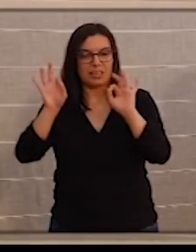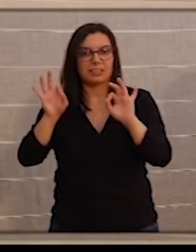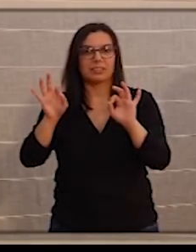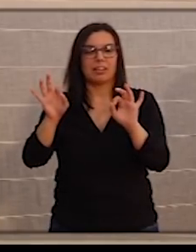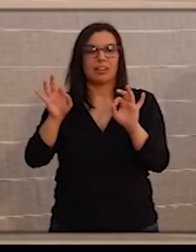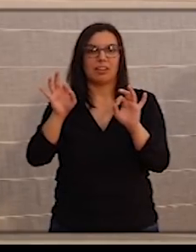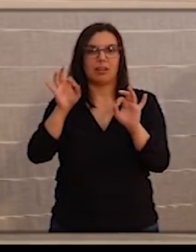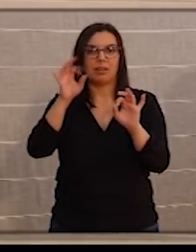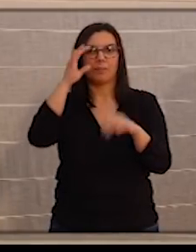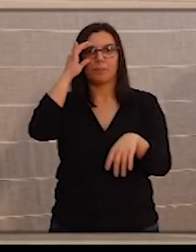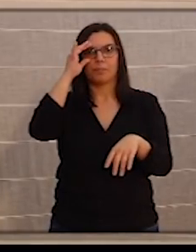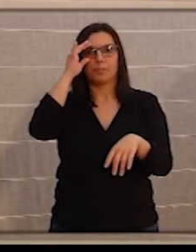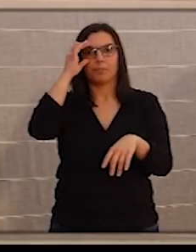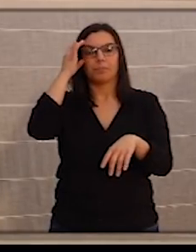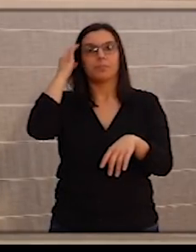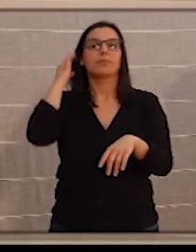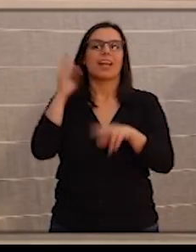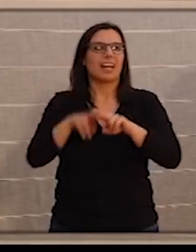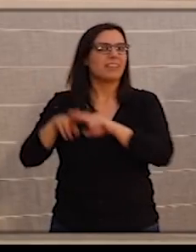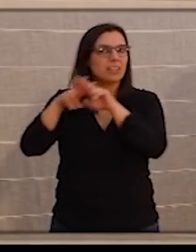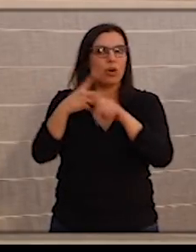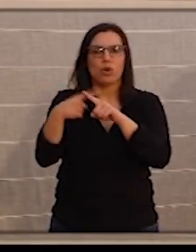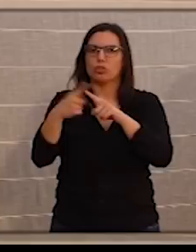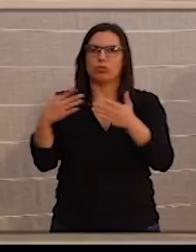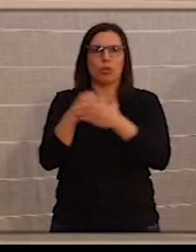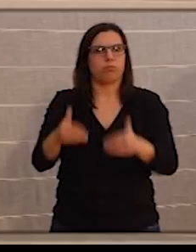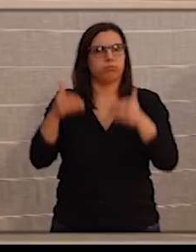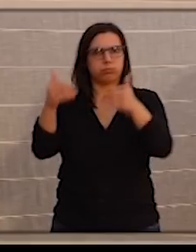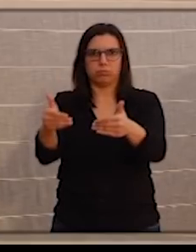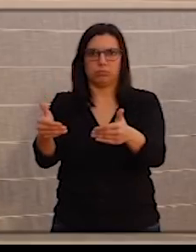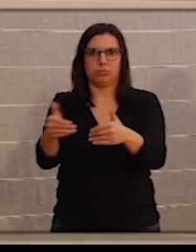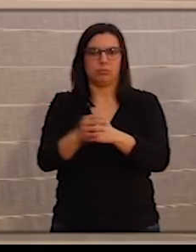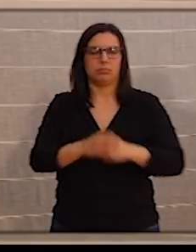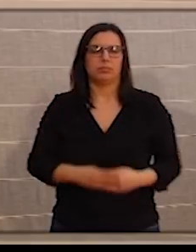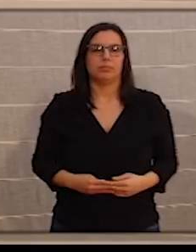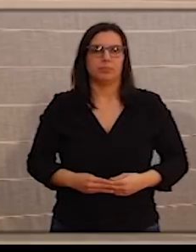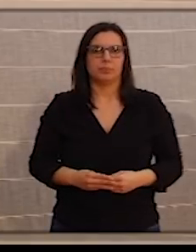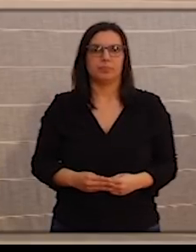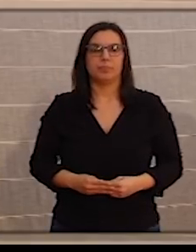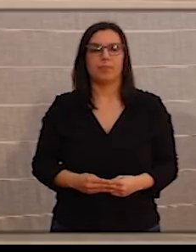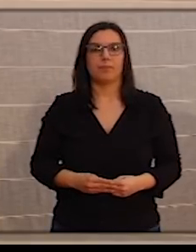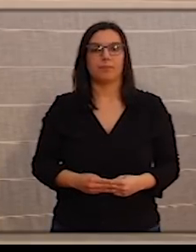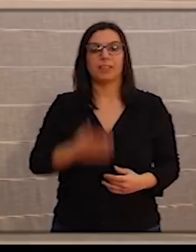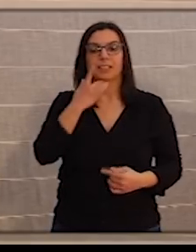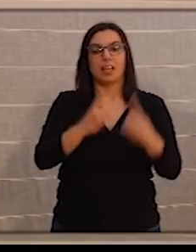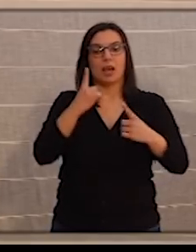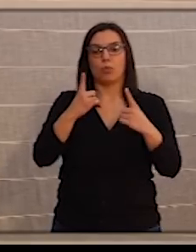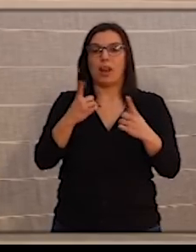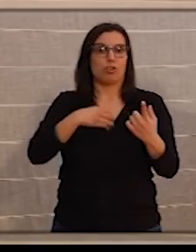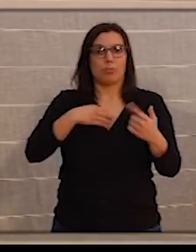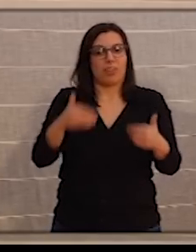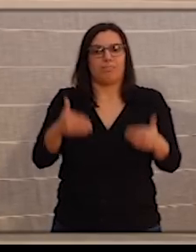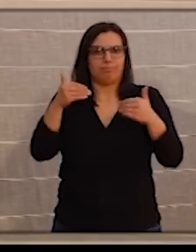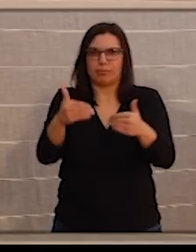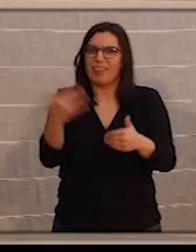citas de revisiones y demás, y todas, pero serán reprogramadas. Aquellas que no sean reprogramables, es decir,